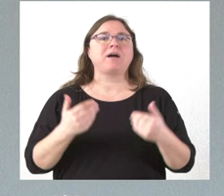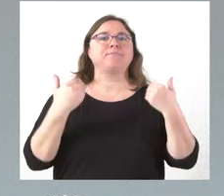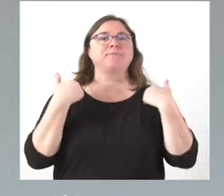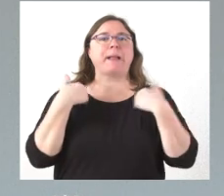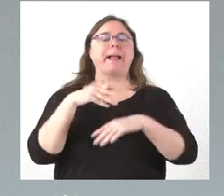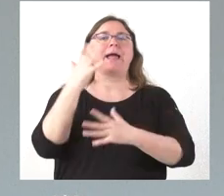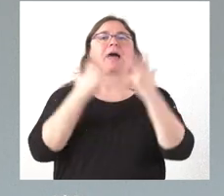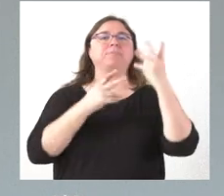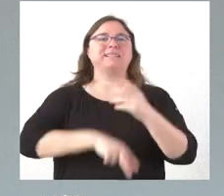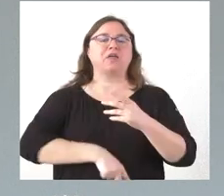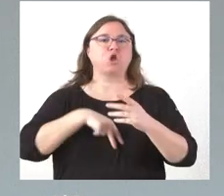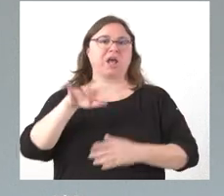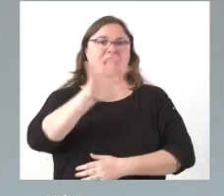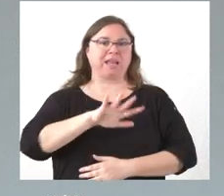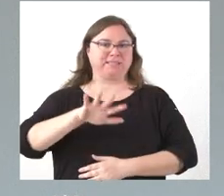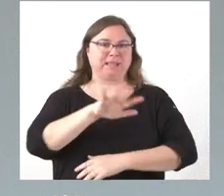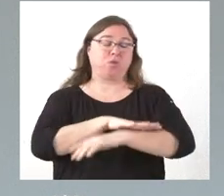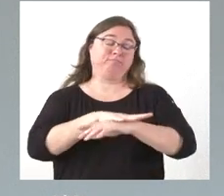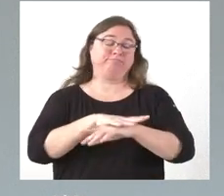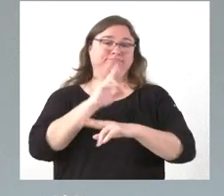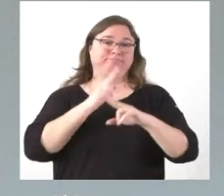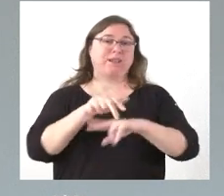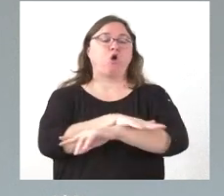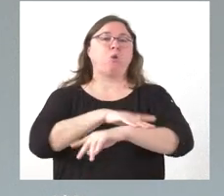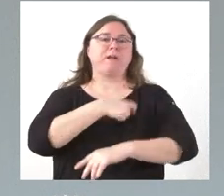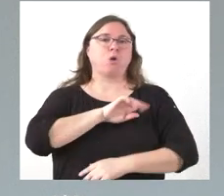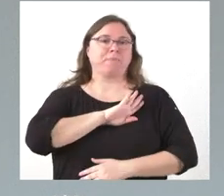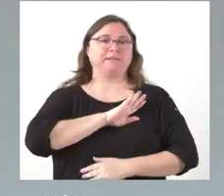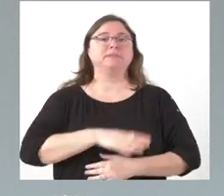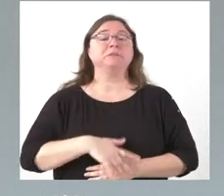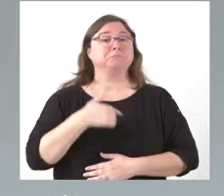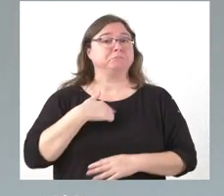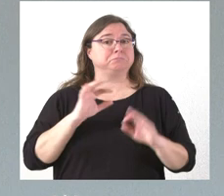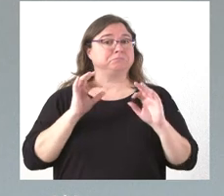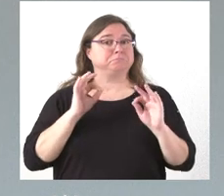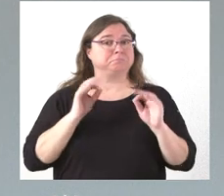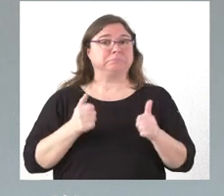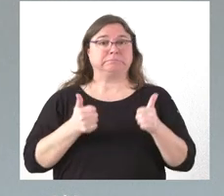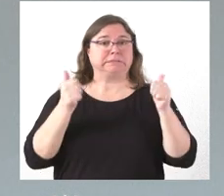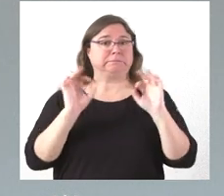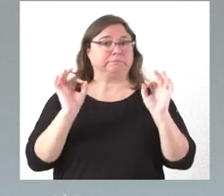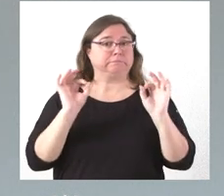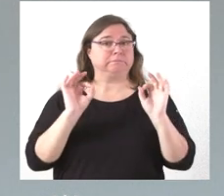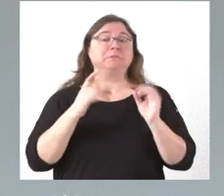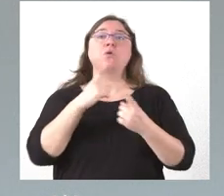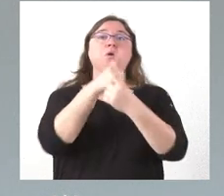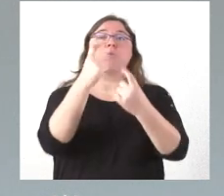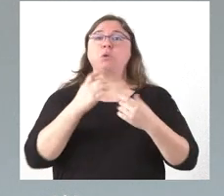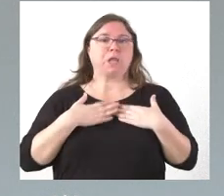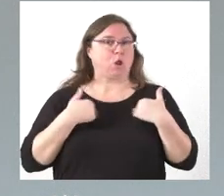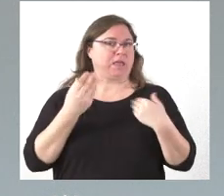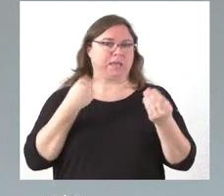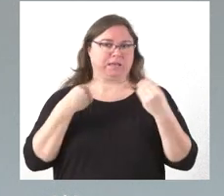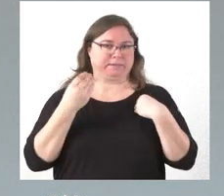Administración General del Estado, al Gobierno de España. Yo, por mi parte, no tengo más que señalarles, salvo las preguntas que ustedes nos quieran